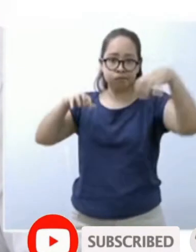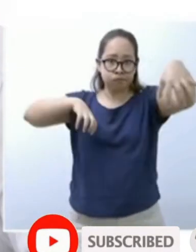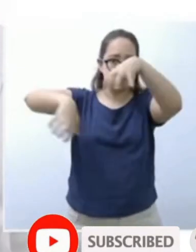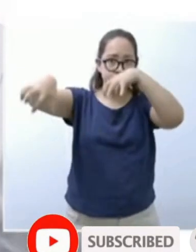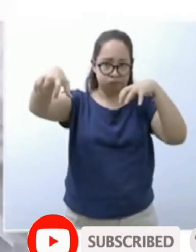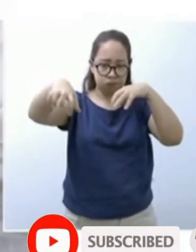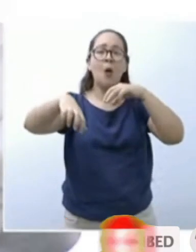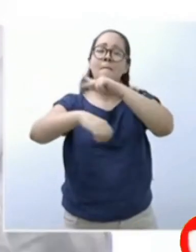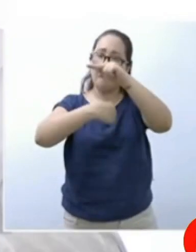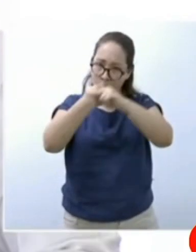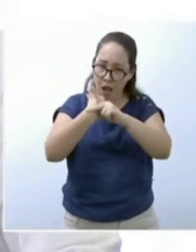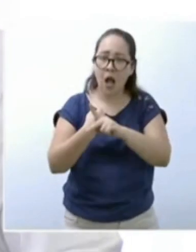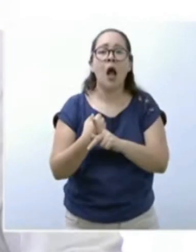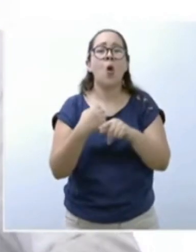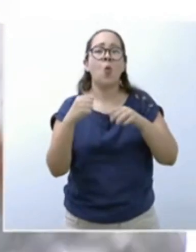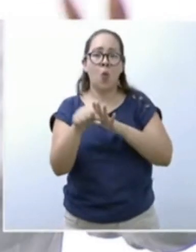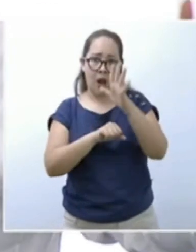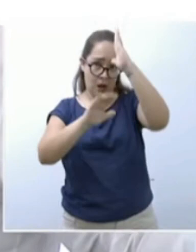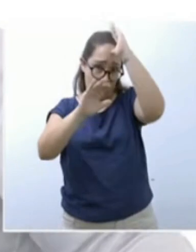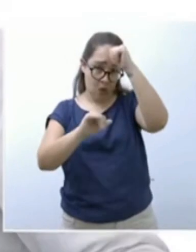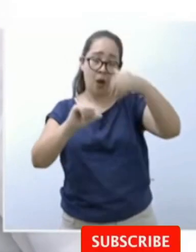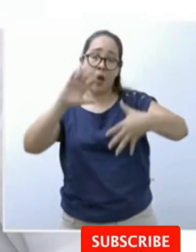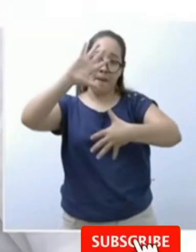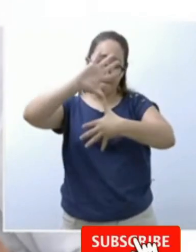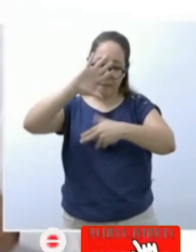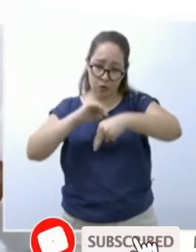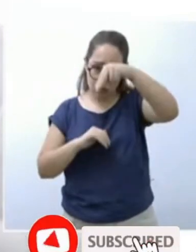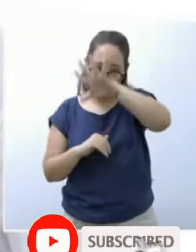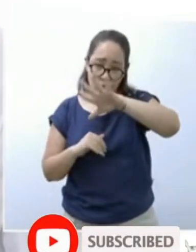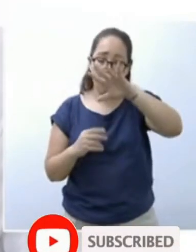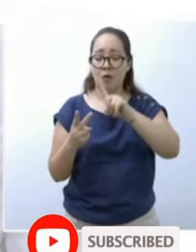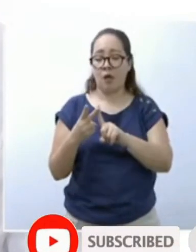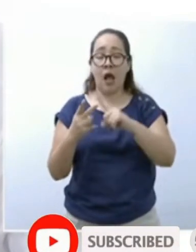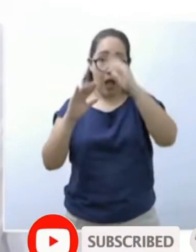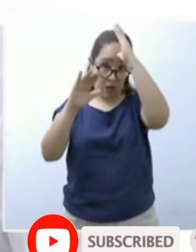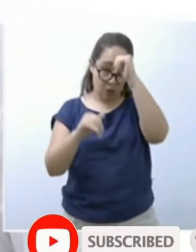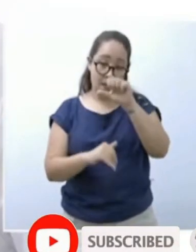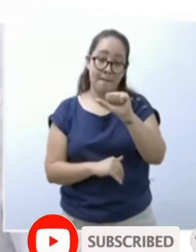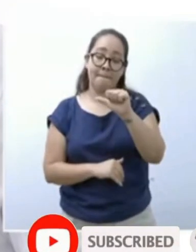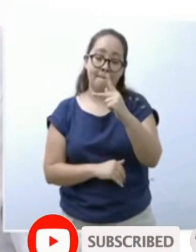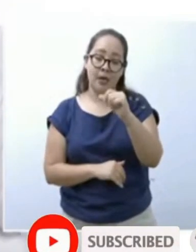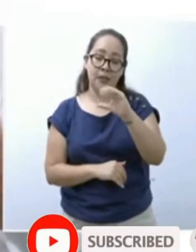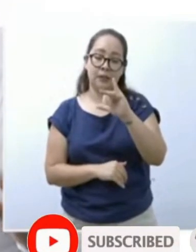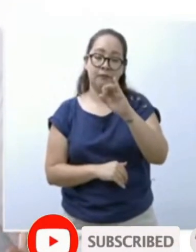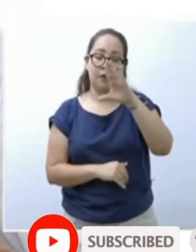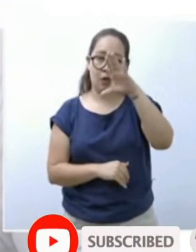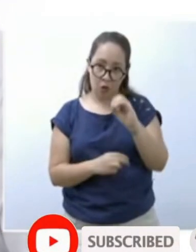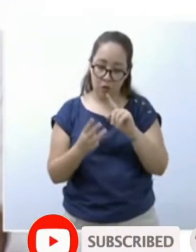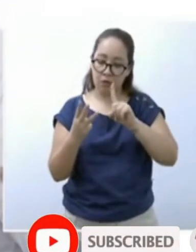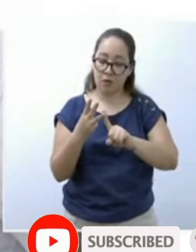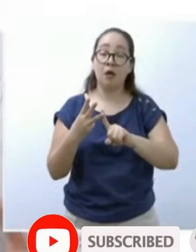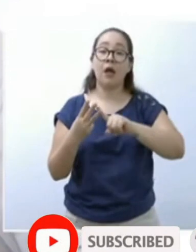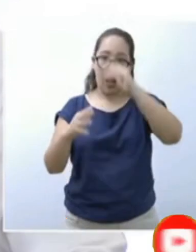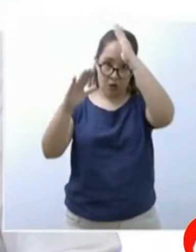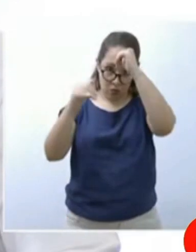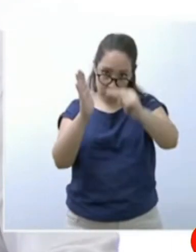mundo, el tratado con América del Norte, el tratado con el Pacífico, el tratado con Europa y eso nos permite a